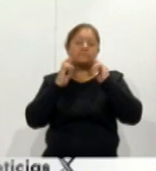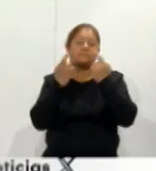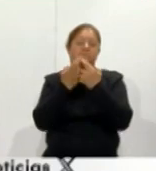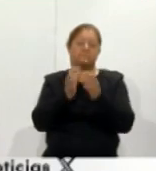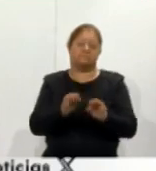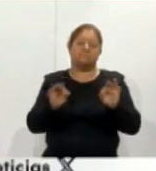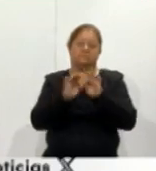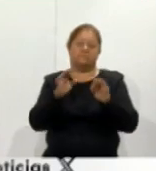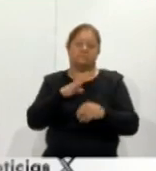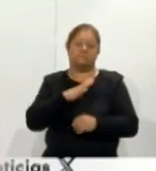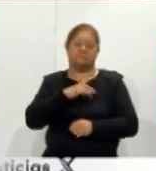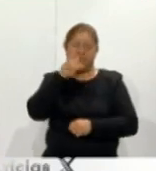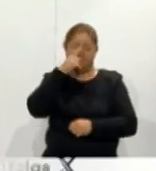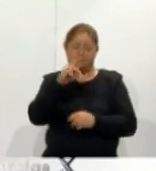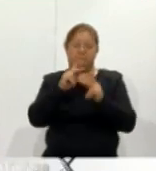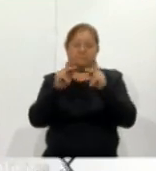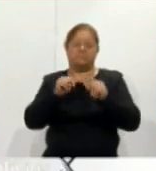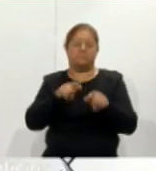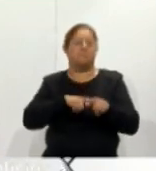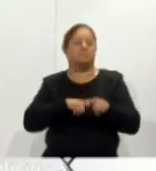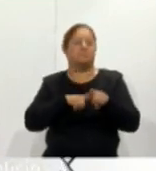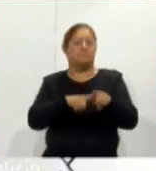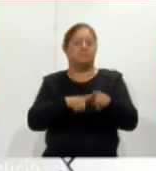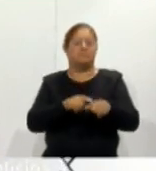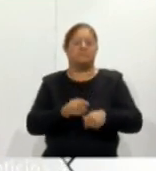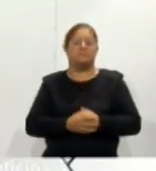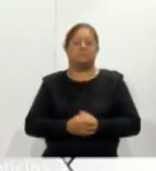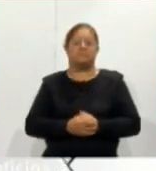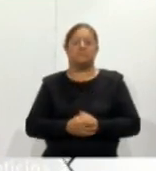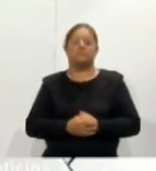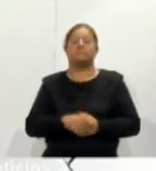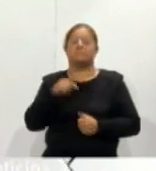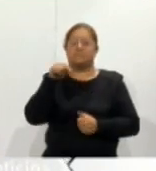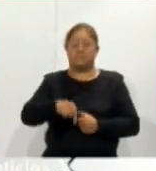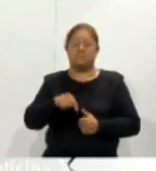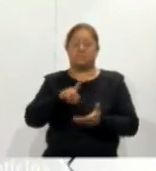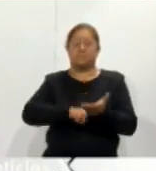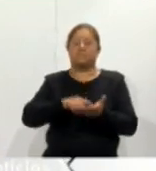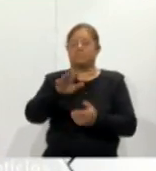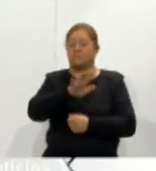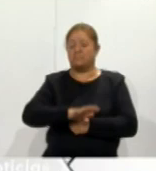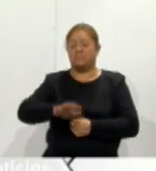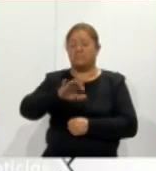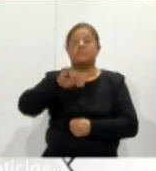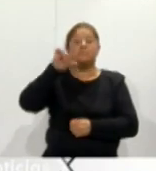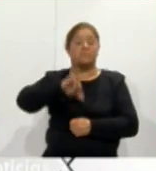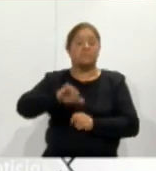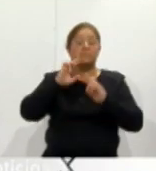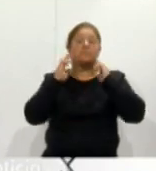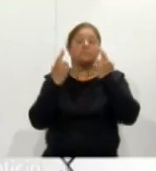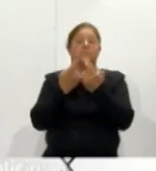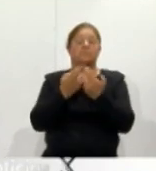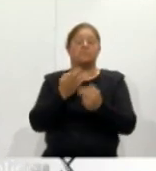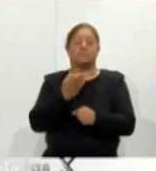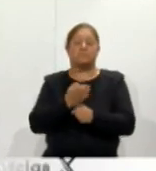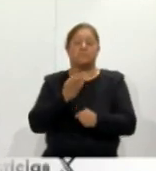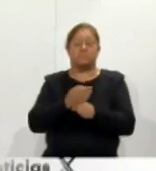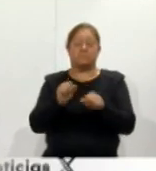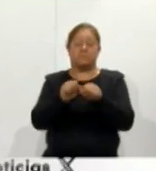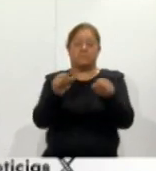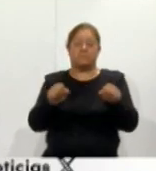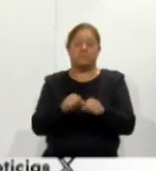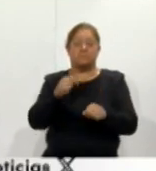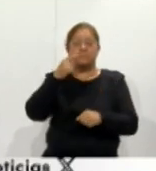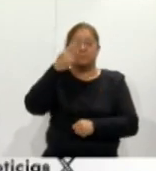suma importancia para mantener la paz y soberanía en la región. El día de hoy estamos reunidos en este salón para